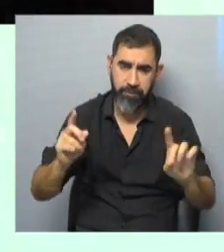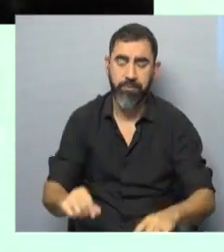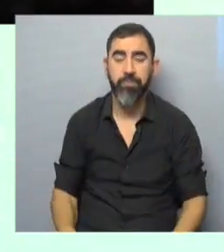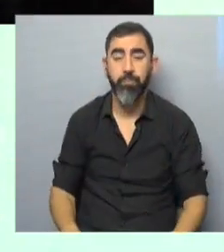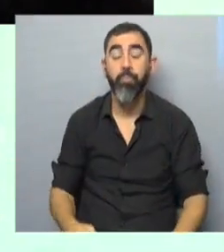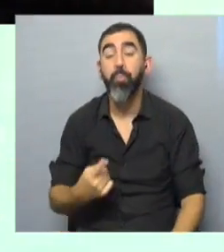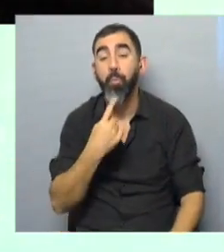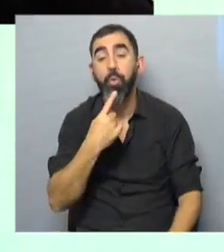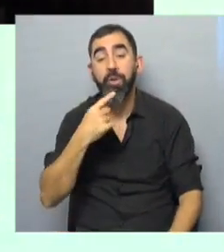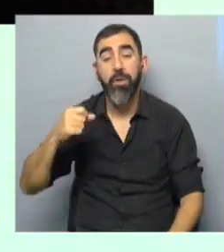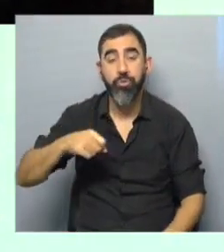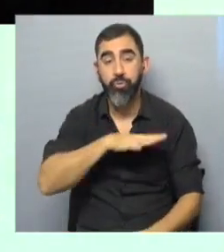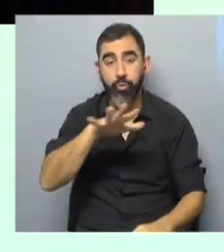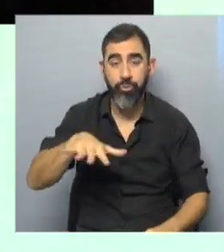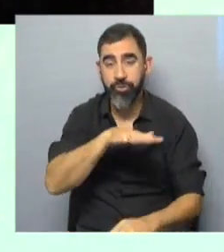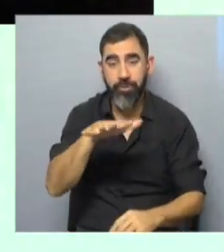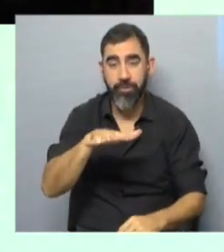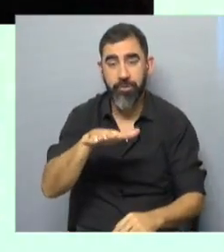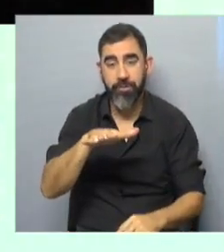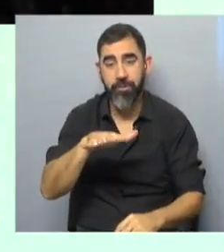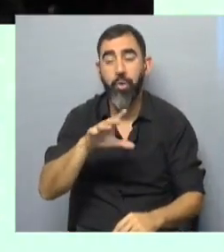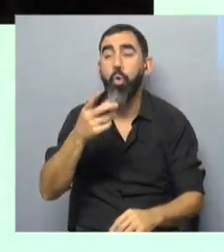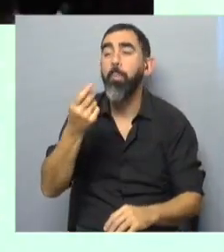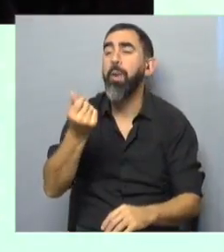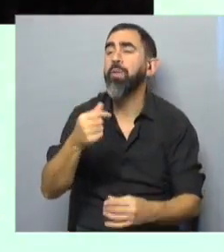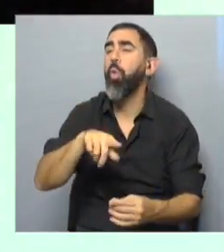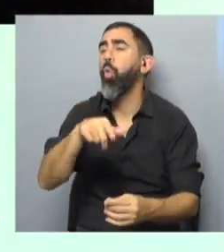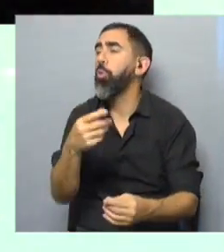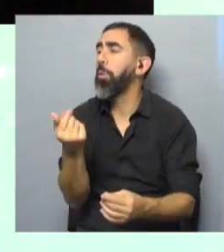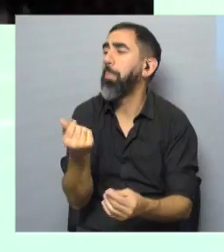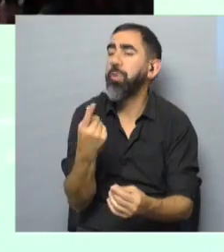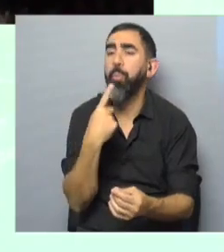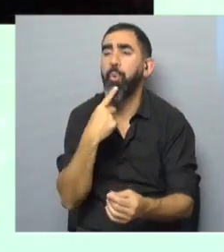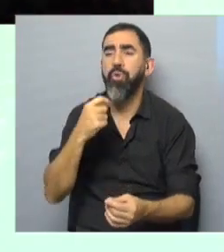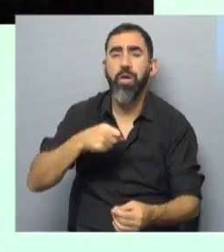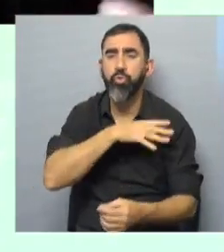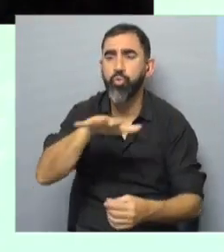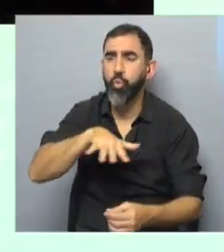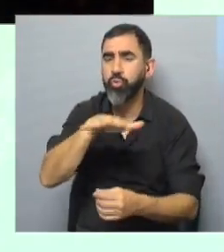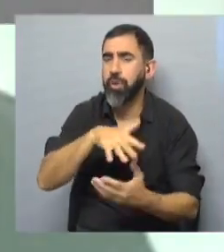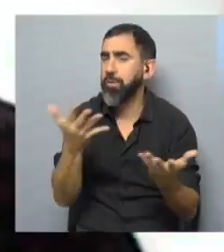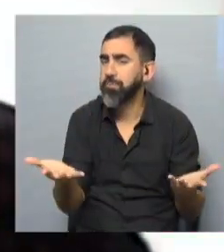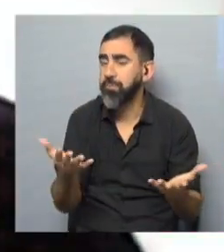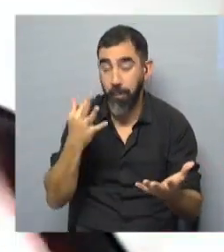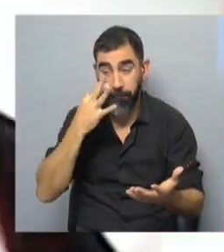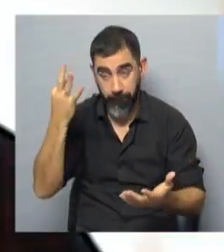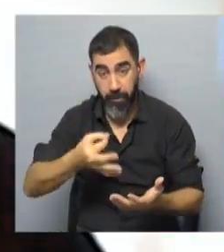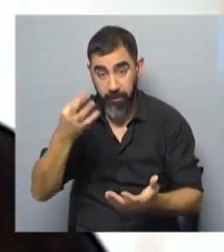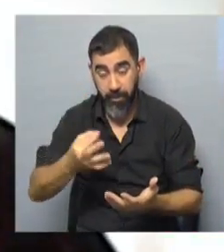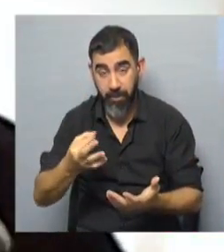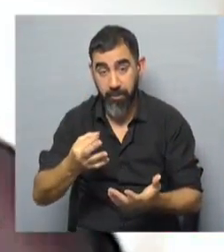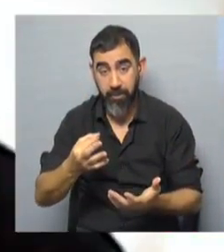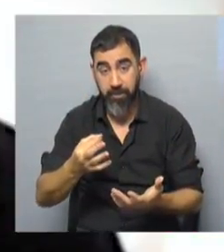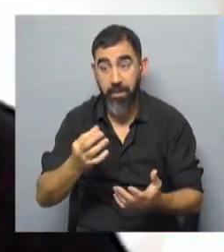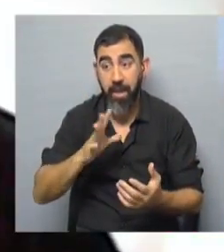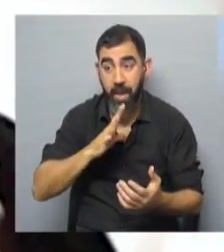las políticas sociales. Una más. No vemos dónde está el dinero en las políticas sociales. De verdad, el que esté en función